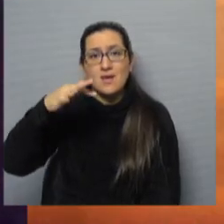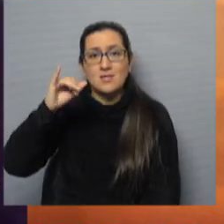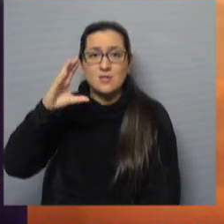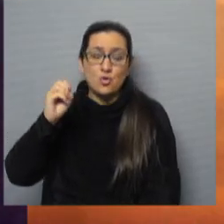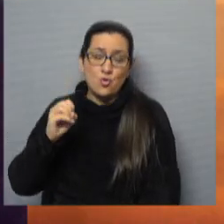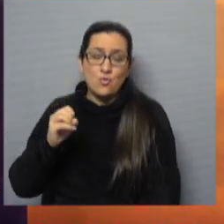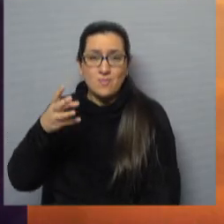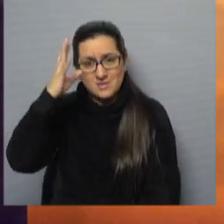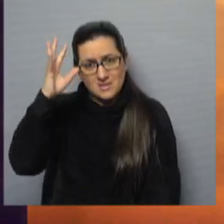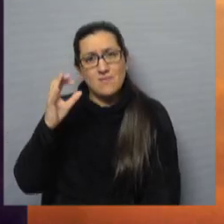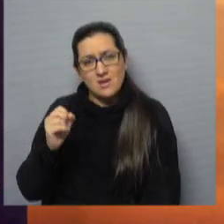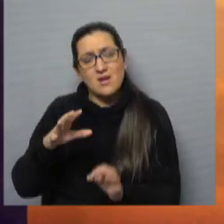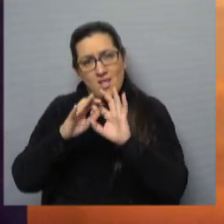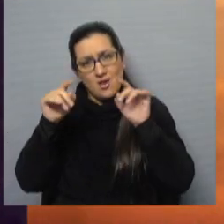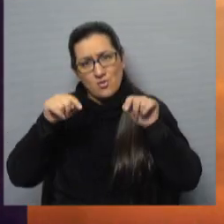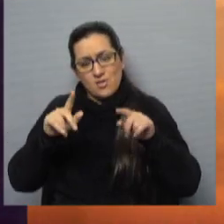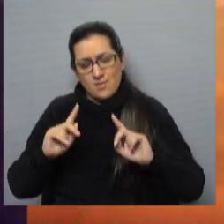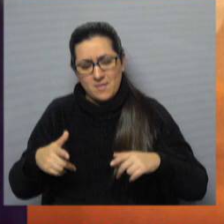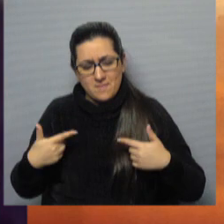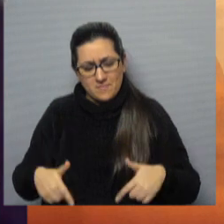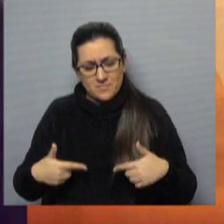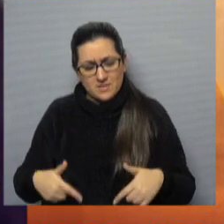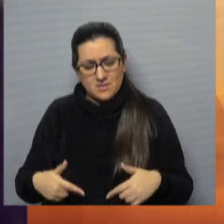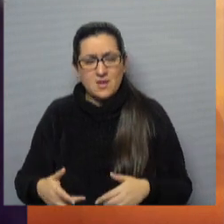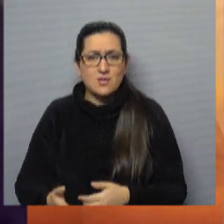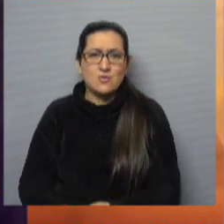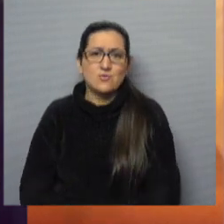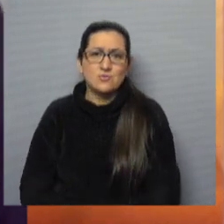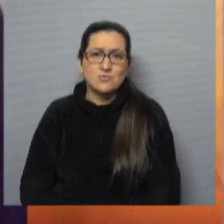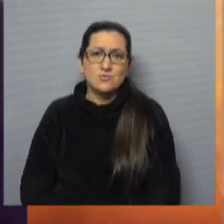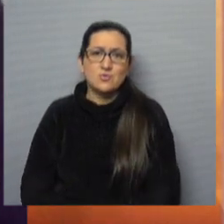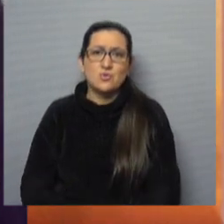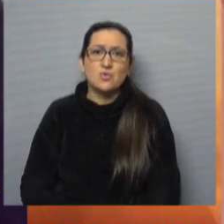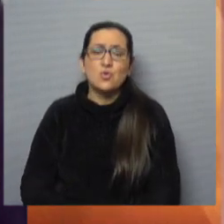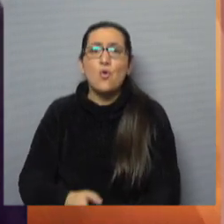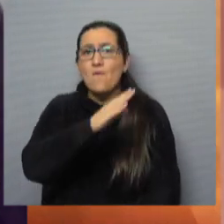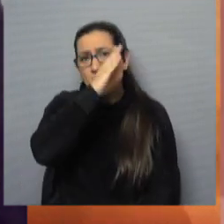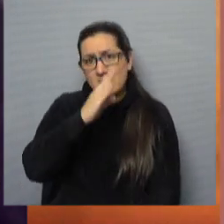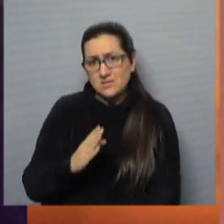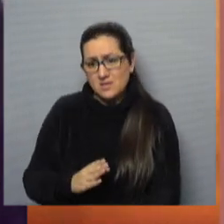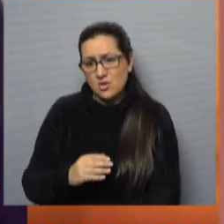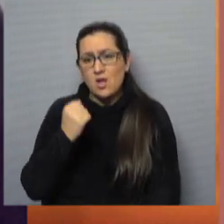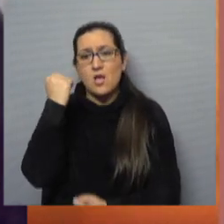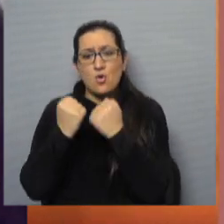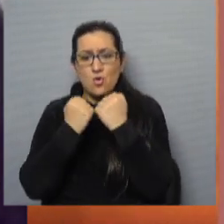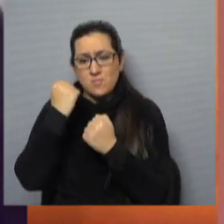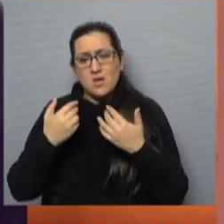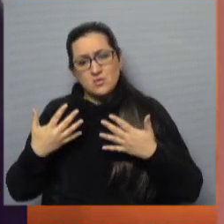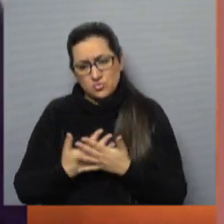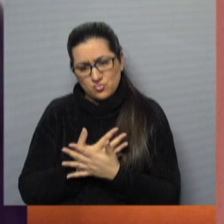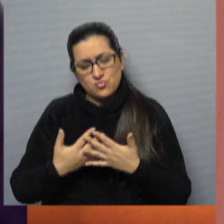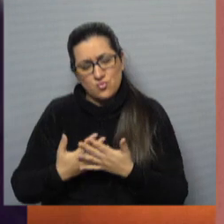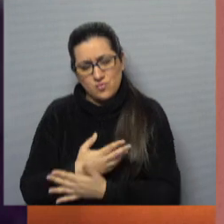y ministerios pragmáticos con un Brasil cuya economía sufre